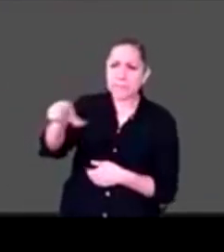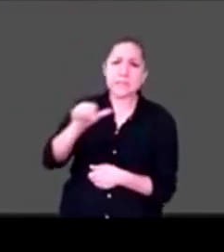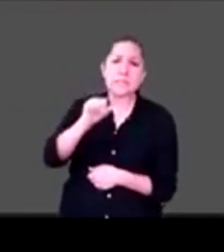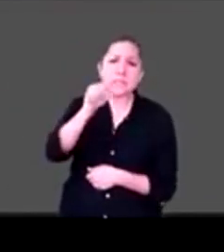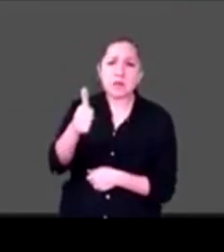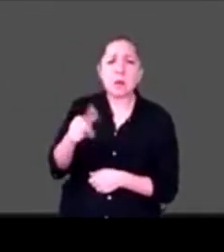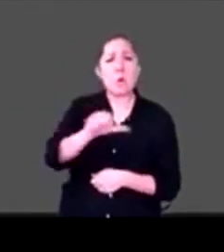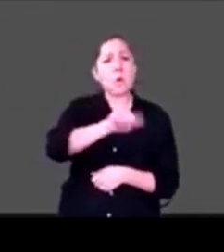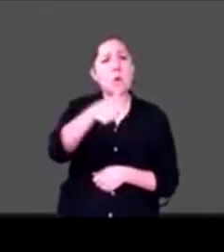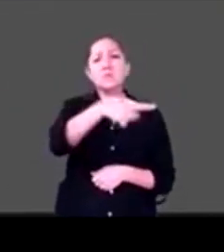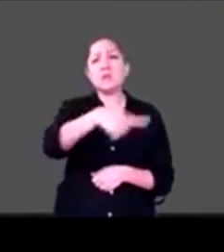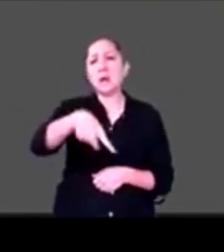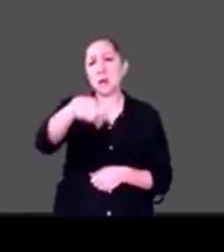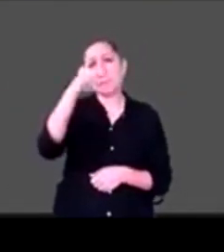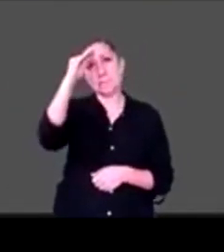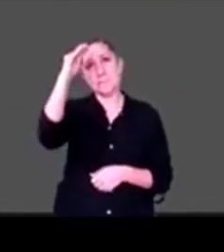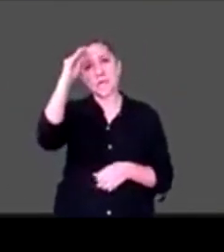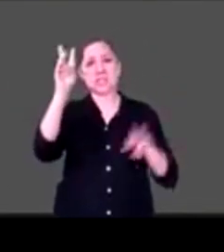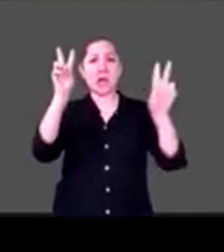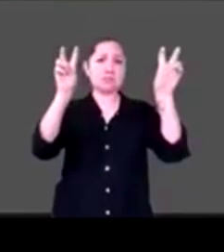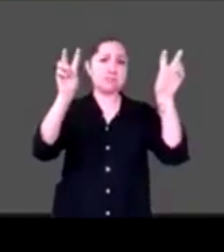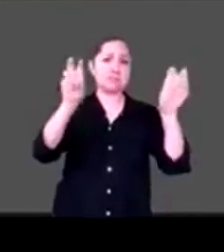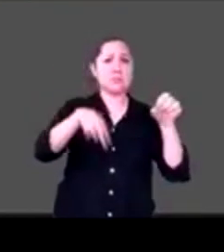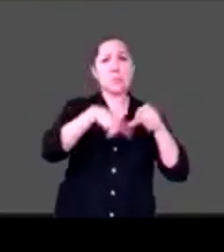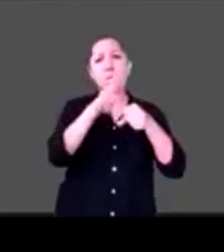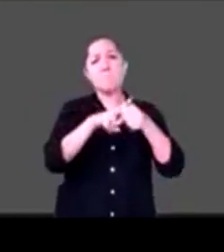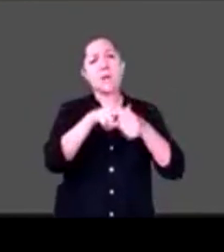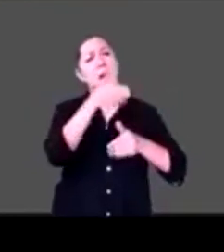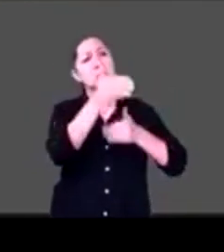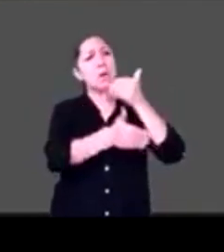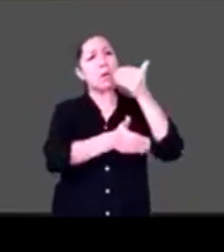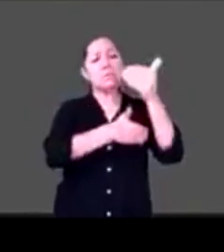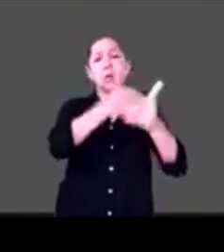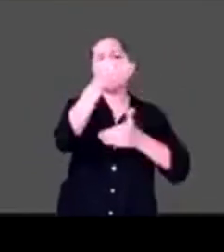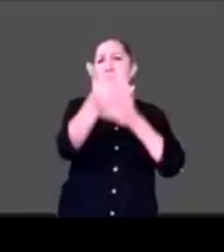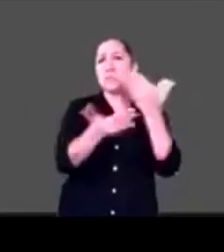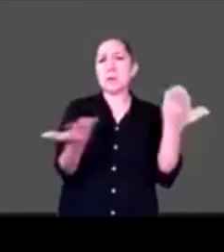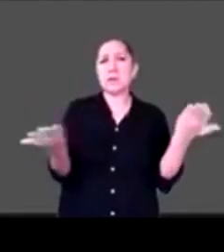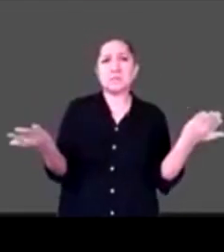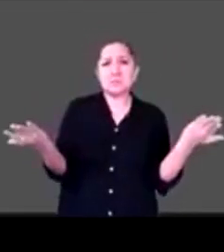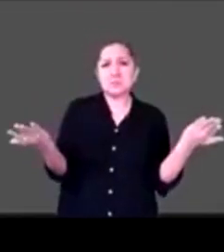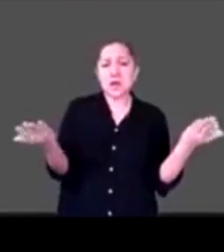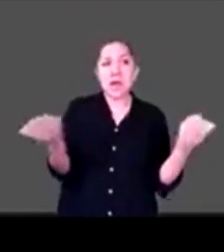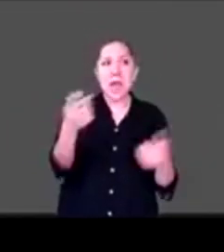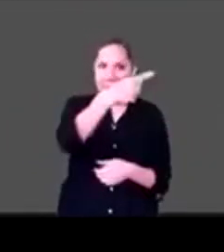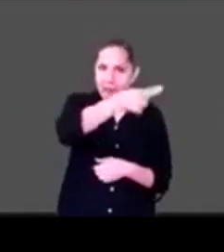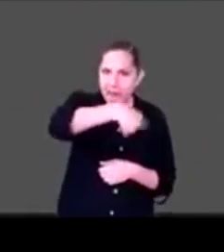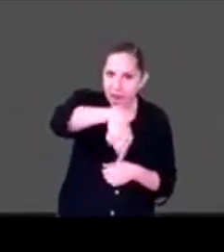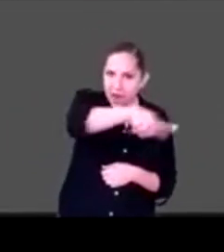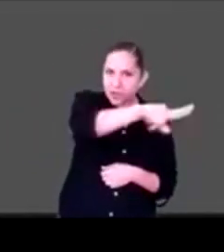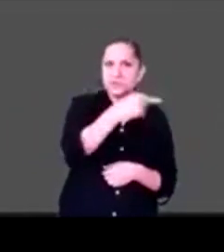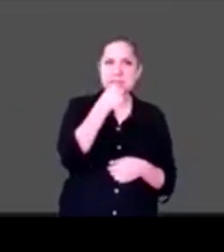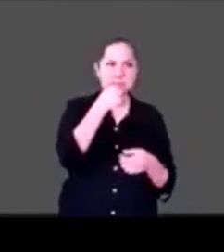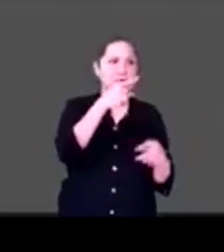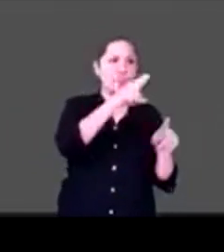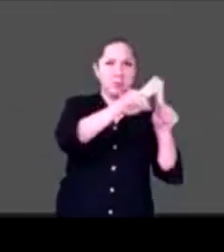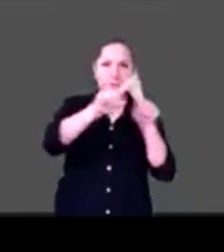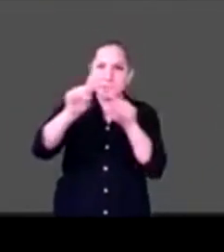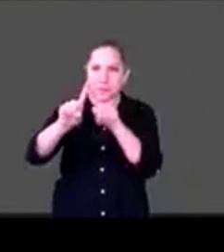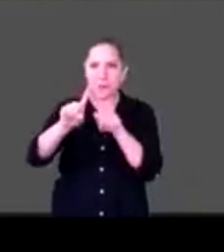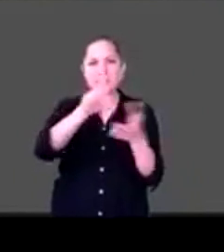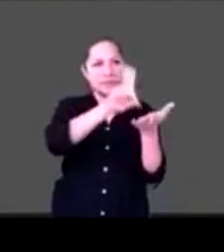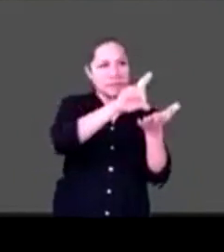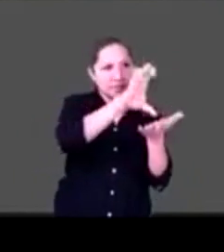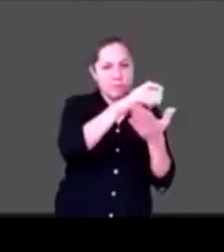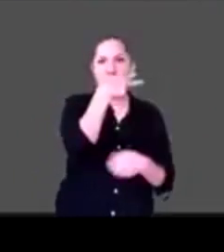regalos como los que da Constanza como los que da Santiago como los que da Alonso como los que da Alan y como los que dan todas las personas